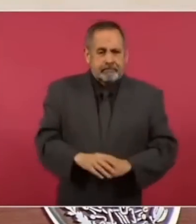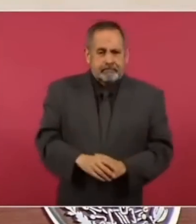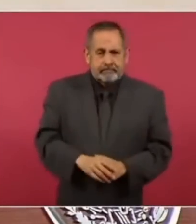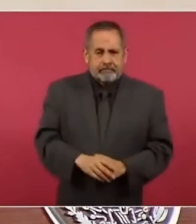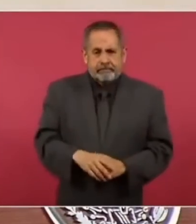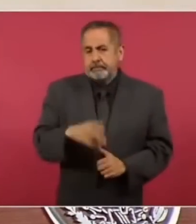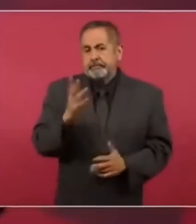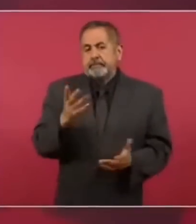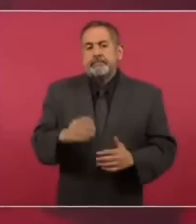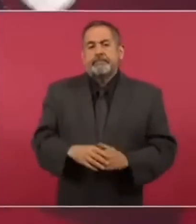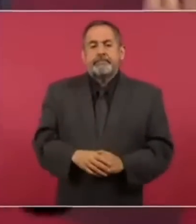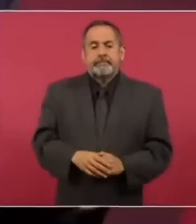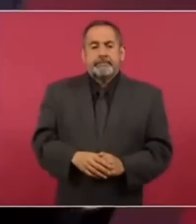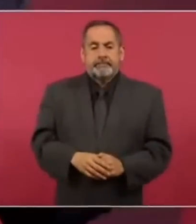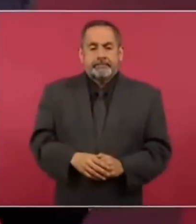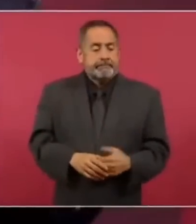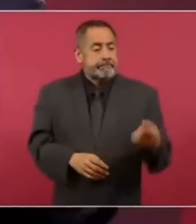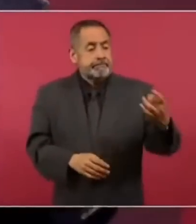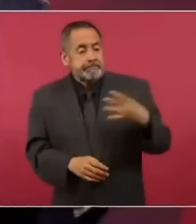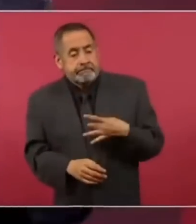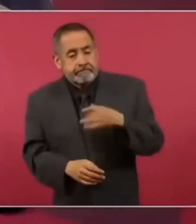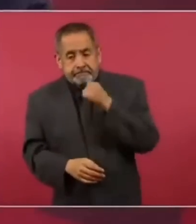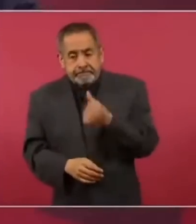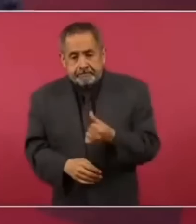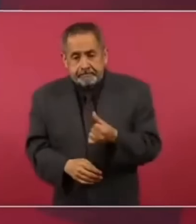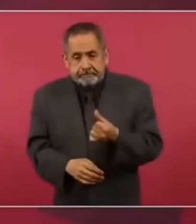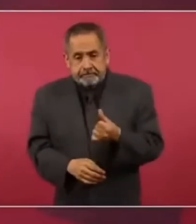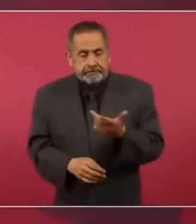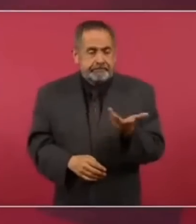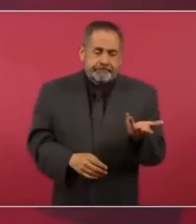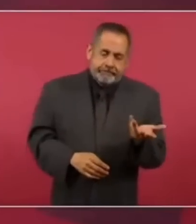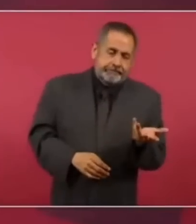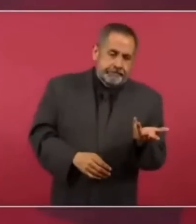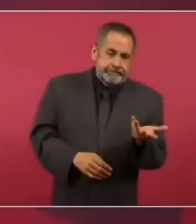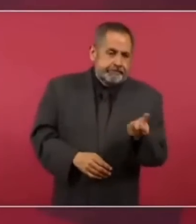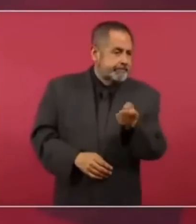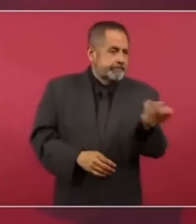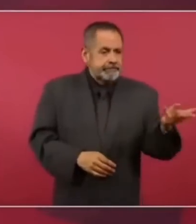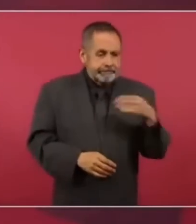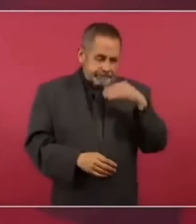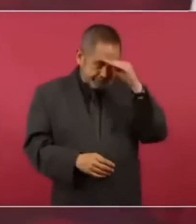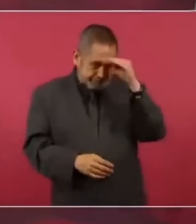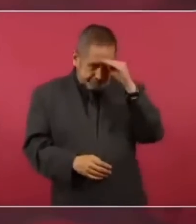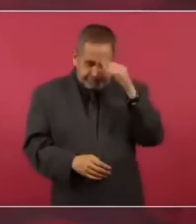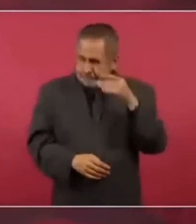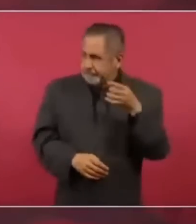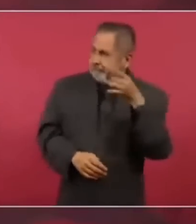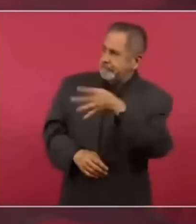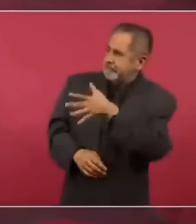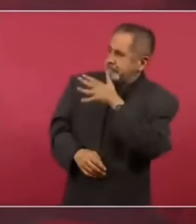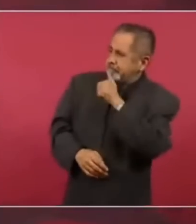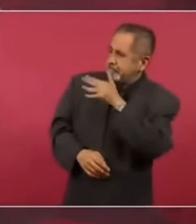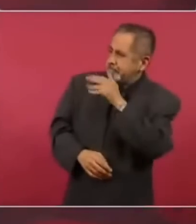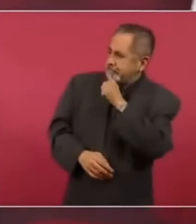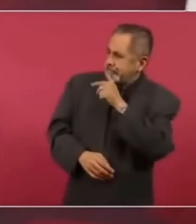además si no nos vencen y algunos ya están pensando en eso y qué bueno